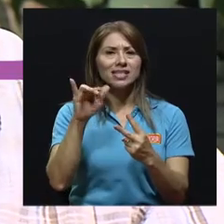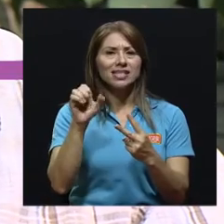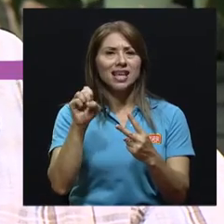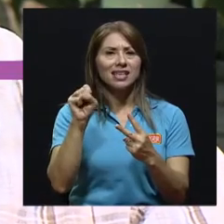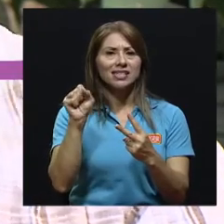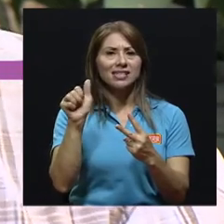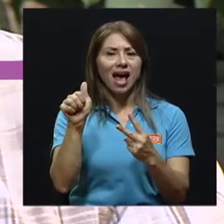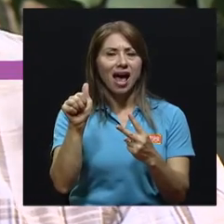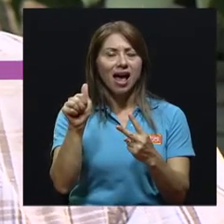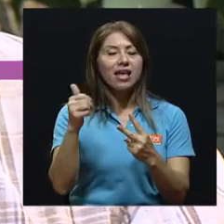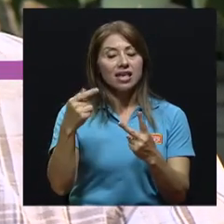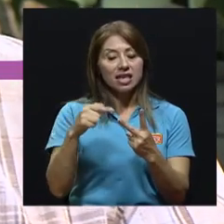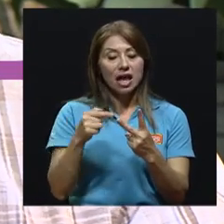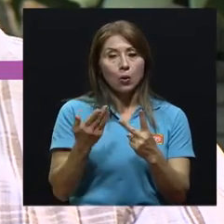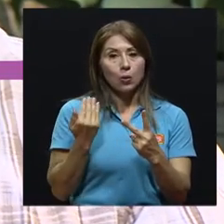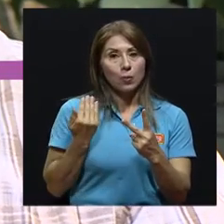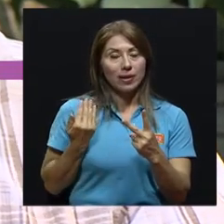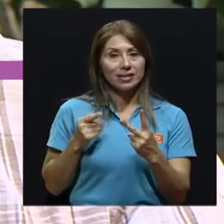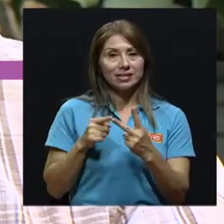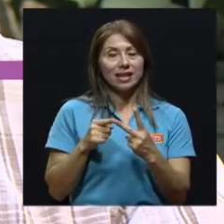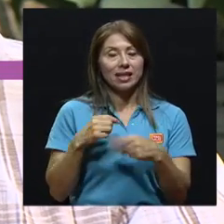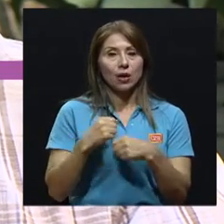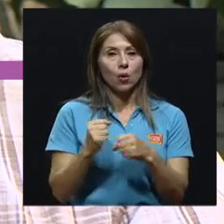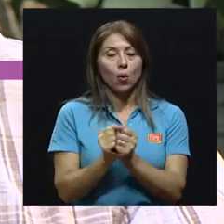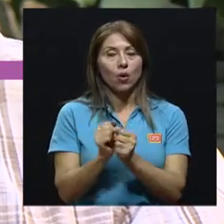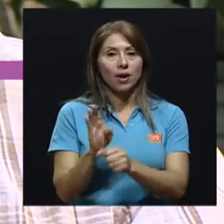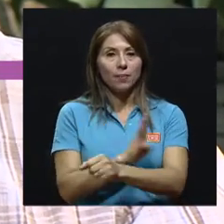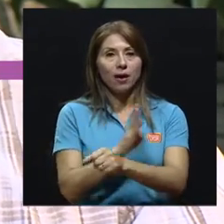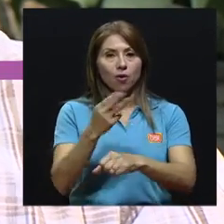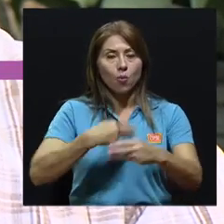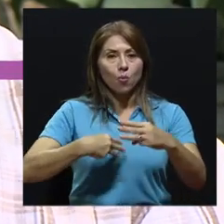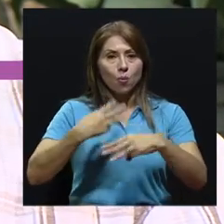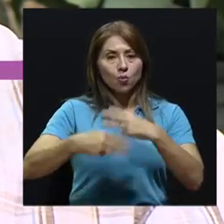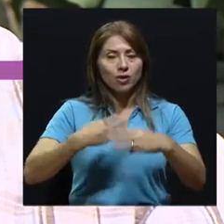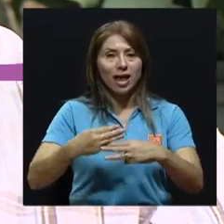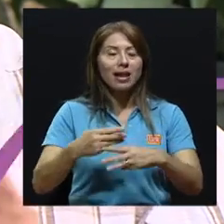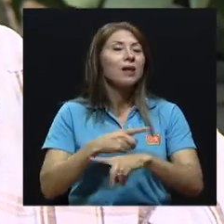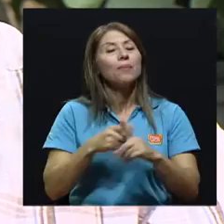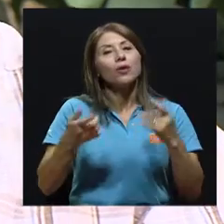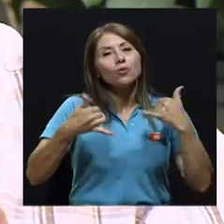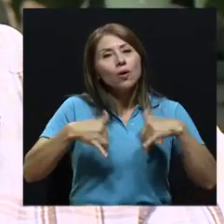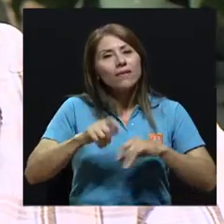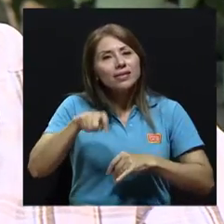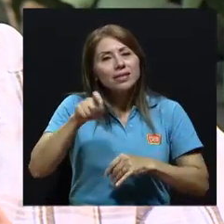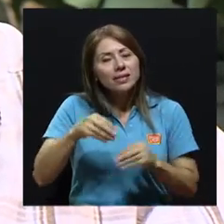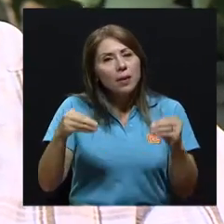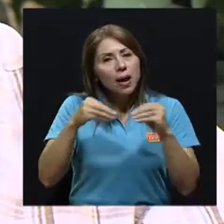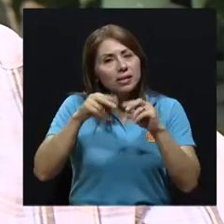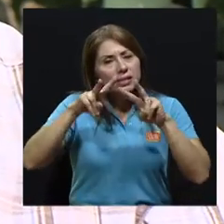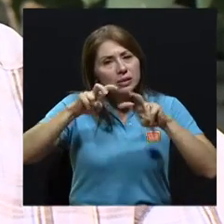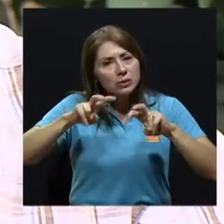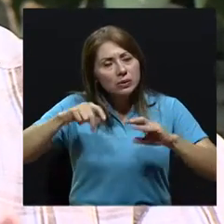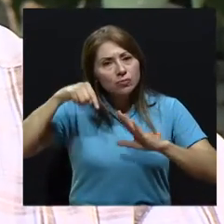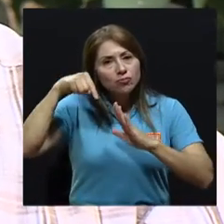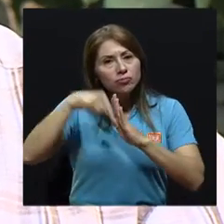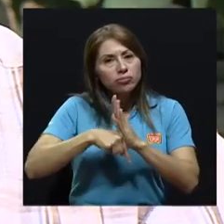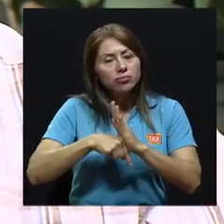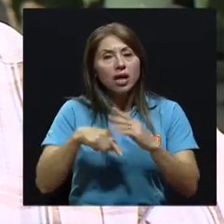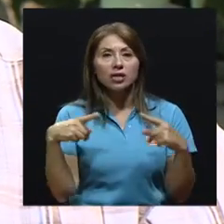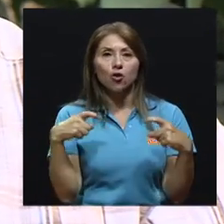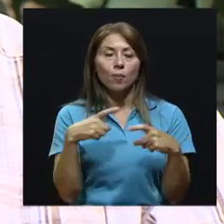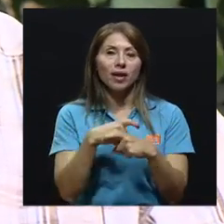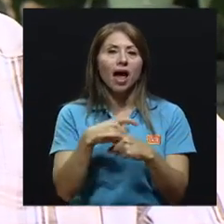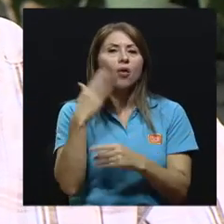y ahora un estudio más reciente que se hizo con el Banco Mundial. Pero bueno, se necesita todavía estudiar un poco más esto. Es complicado.